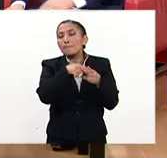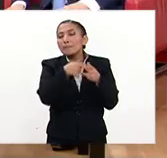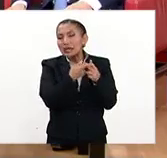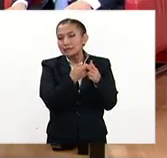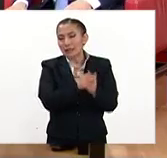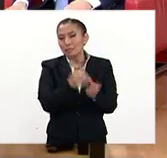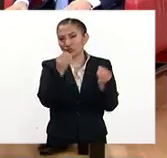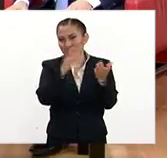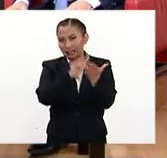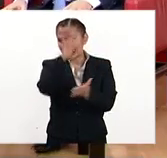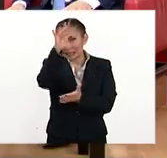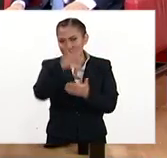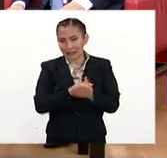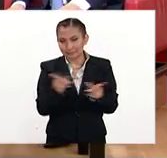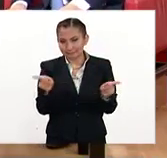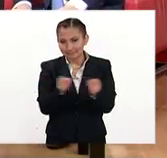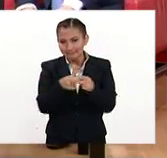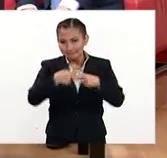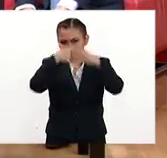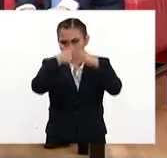introducción. Muchísimas gracias. Una pausa y más. Gracias.